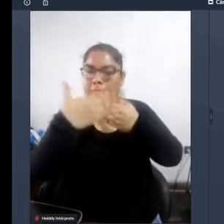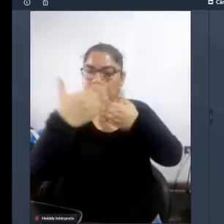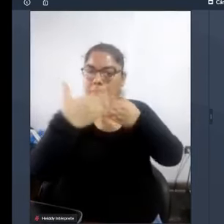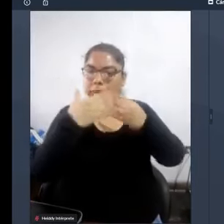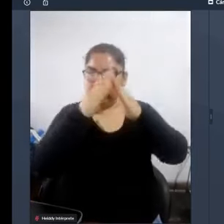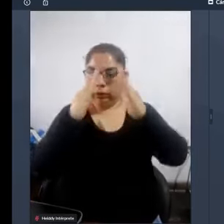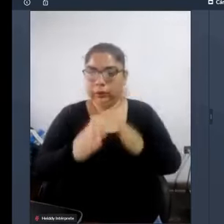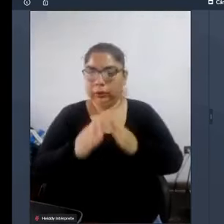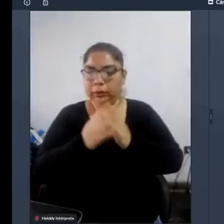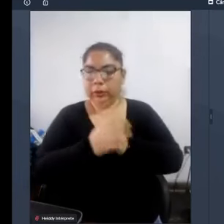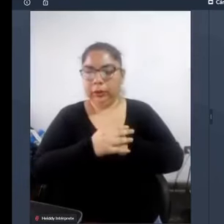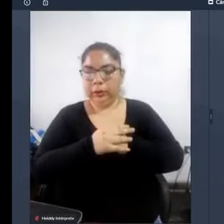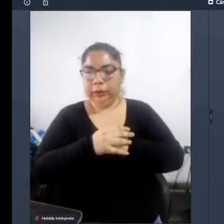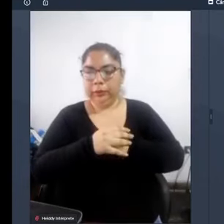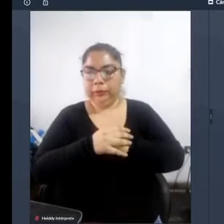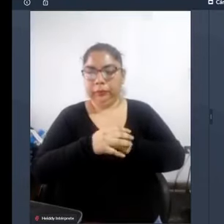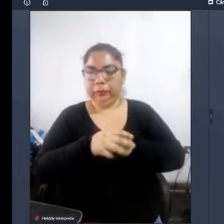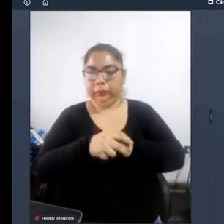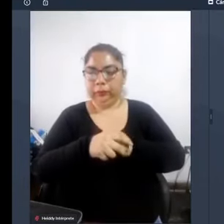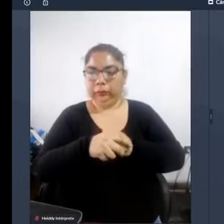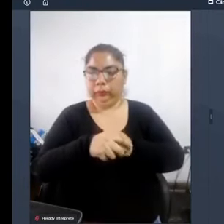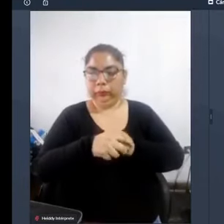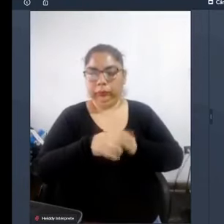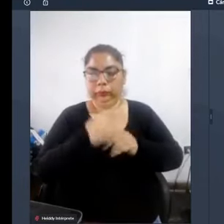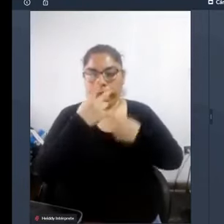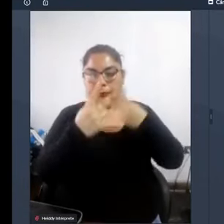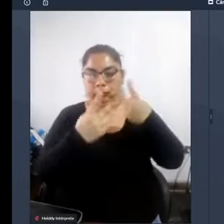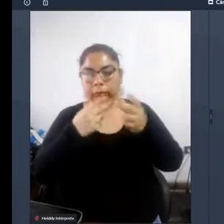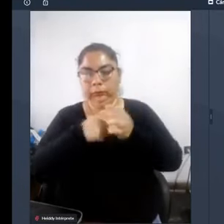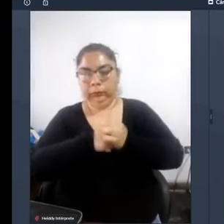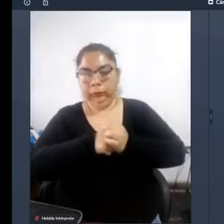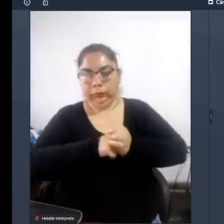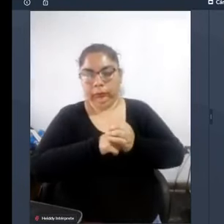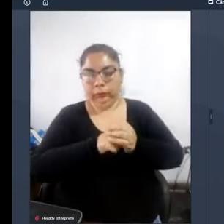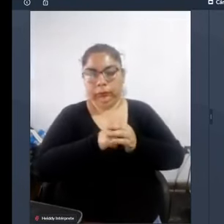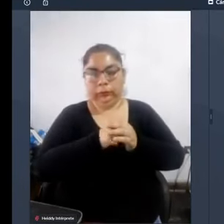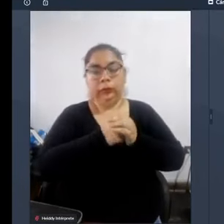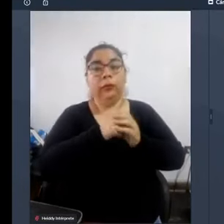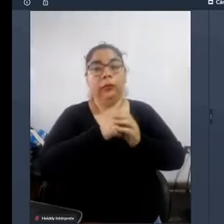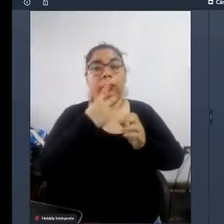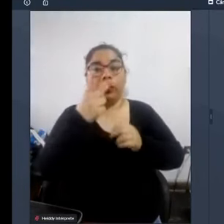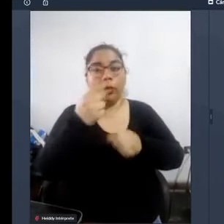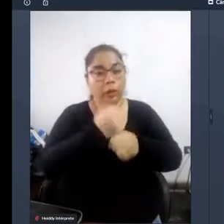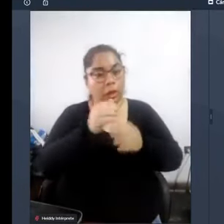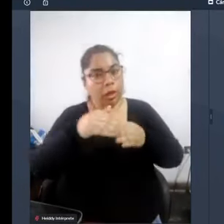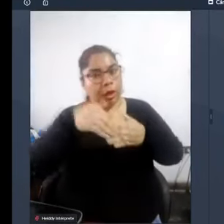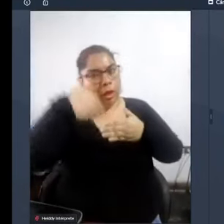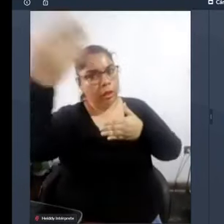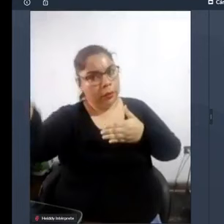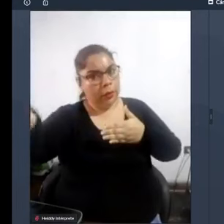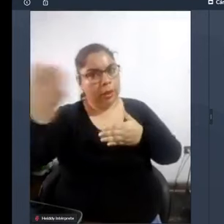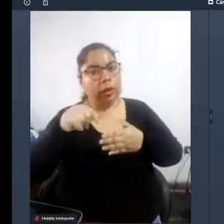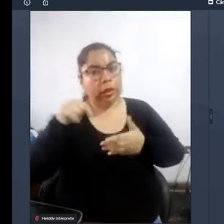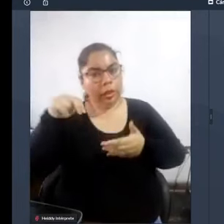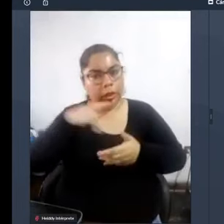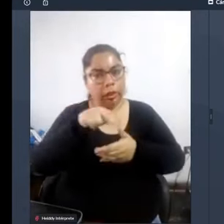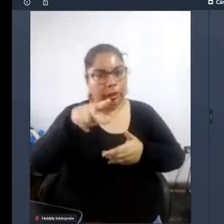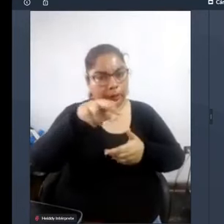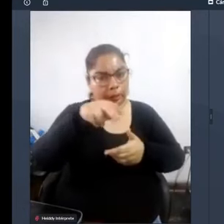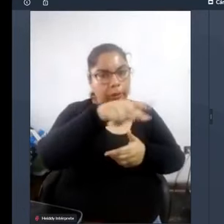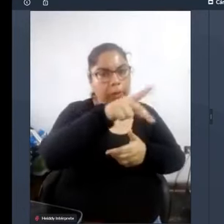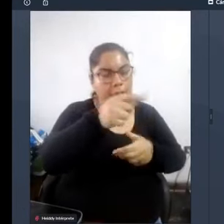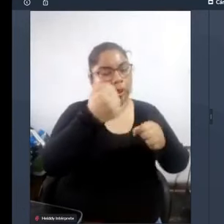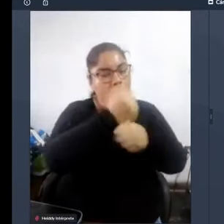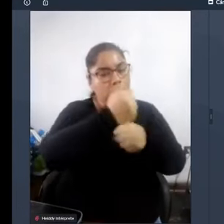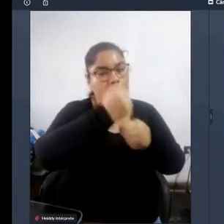y el 77% de los que declaran trabajar en su casa o fuera de esta caminan a su lugar de ocupación